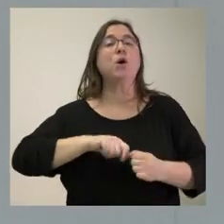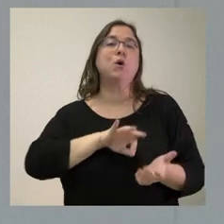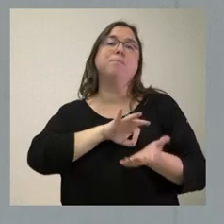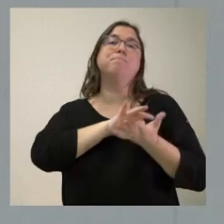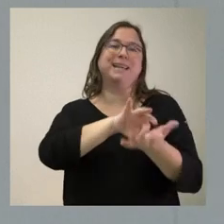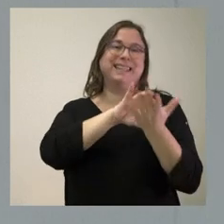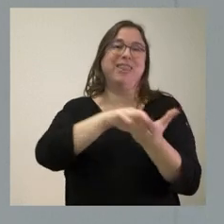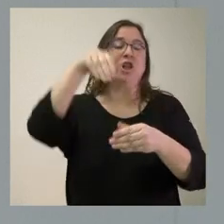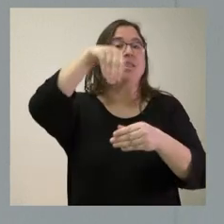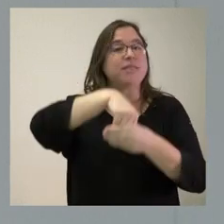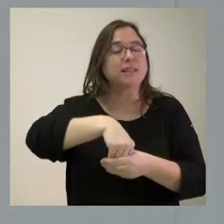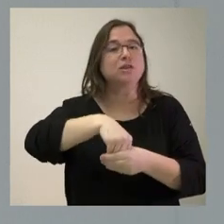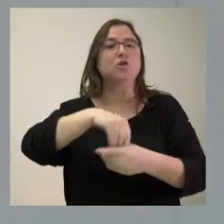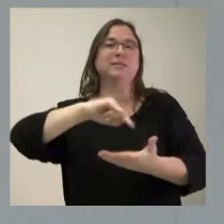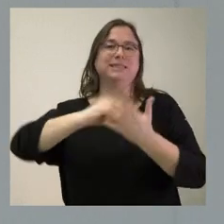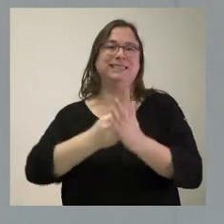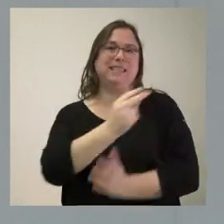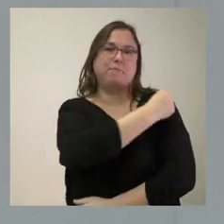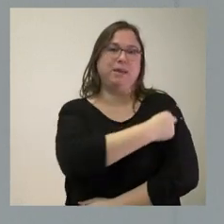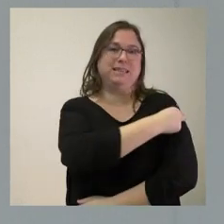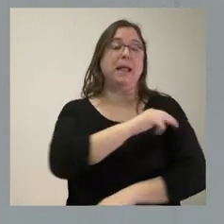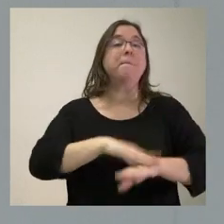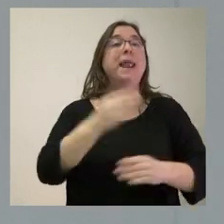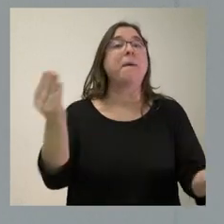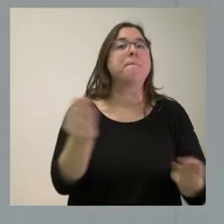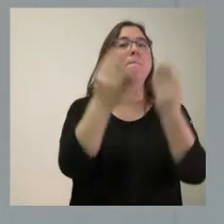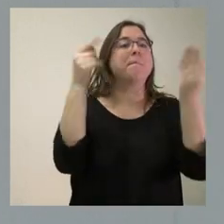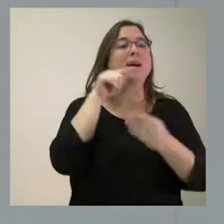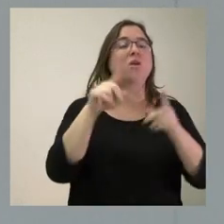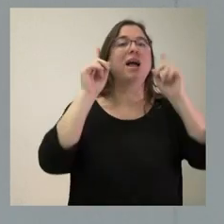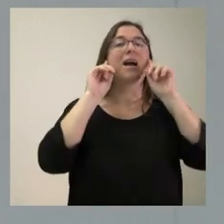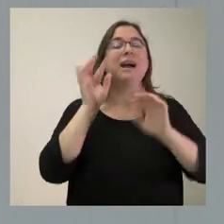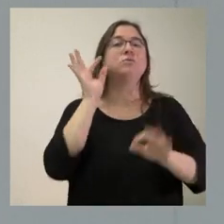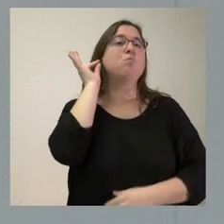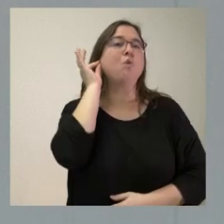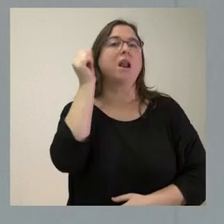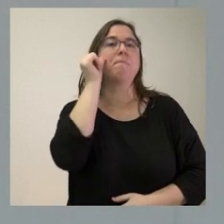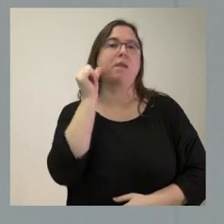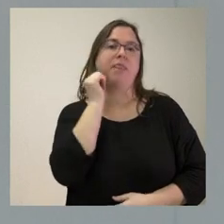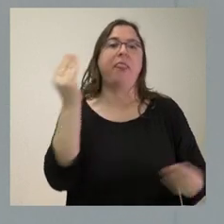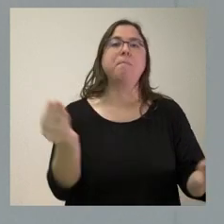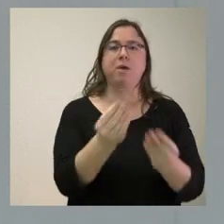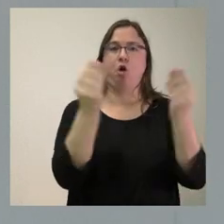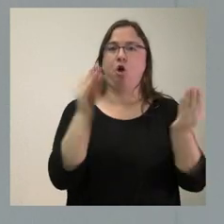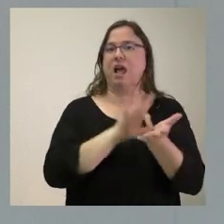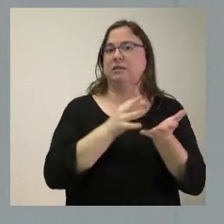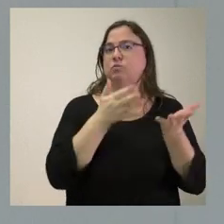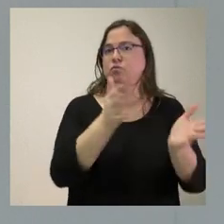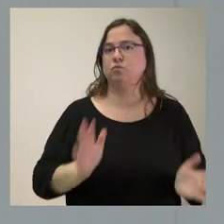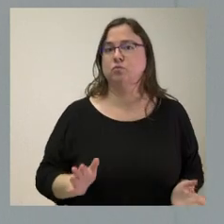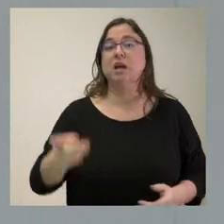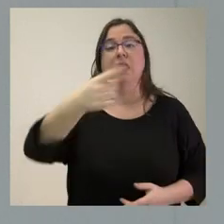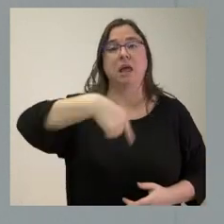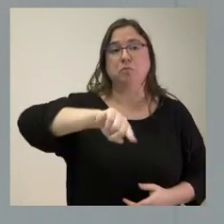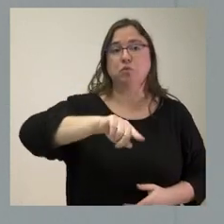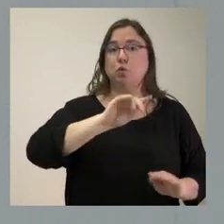sistema sanitario para mejorar esas prestaciones, específicamente para las mujeres embarazadas. Y esto es lo que nos tiene que mover,